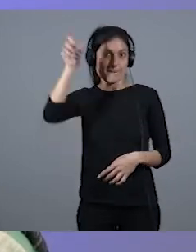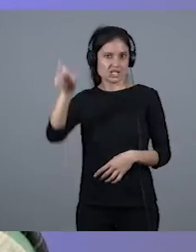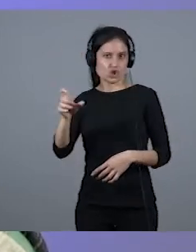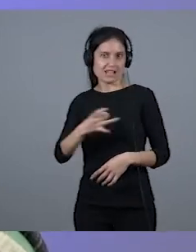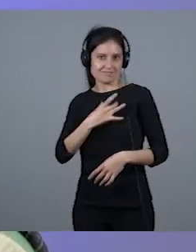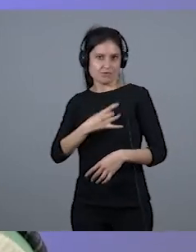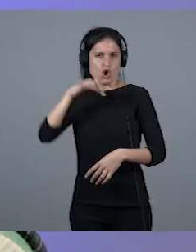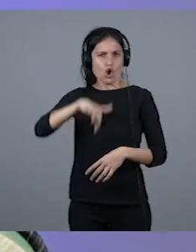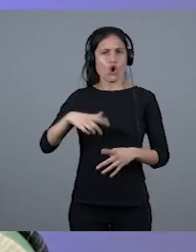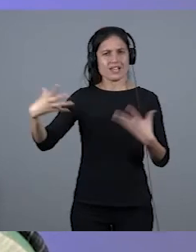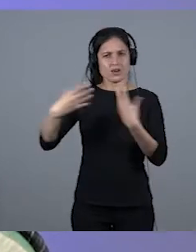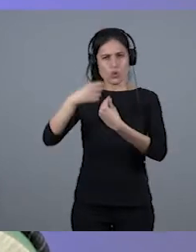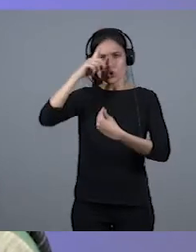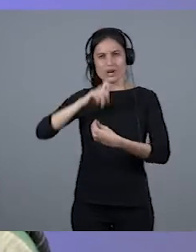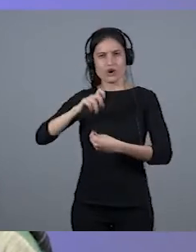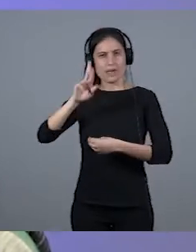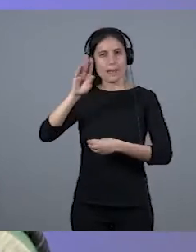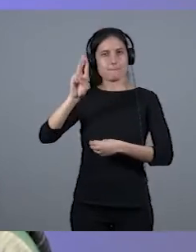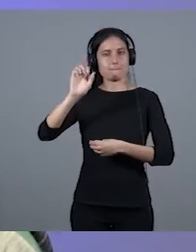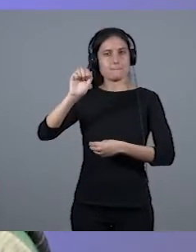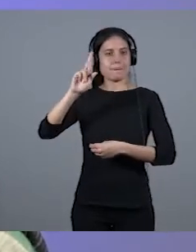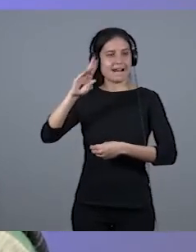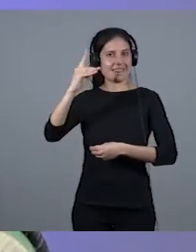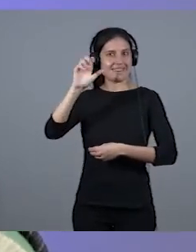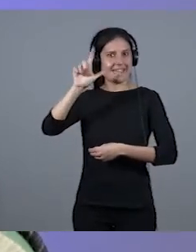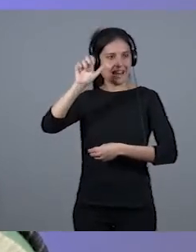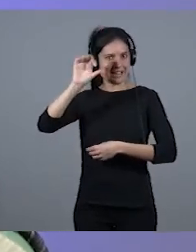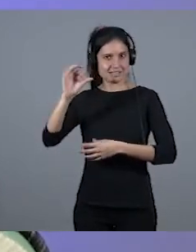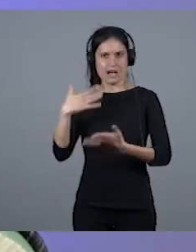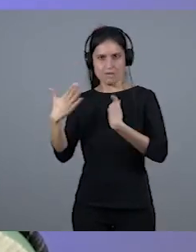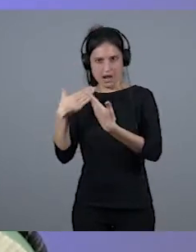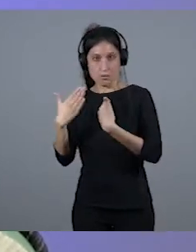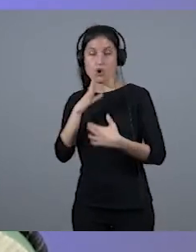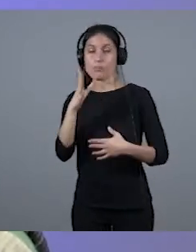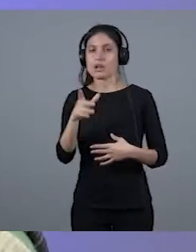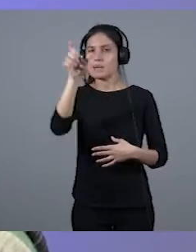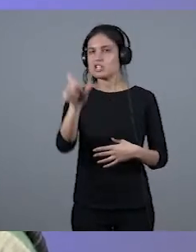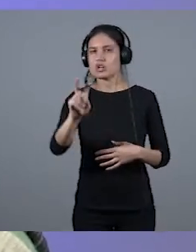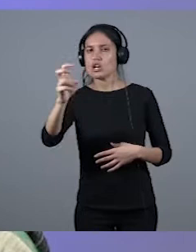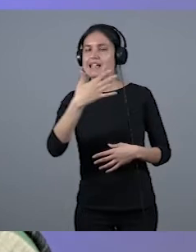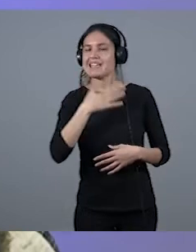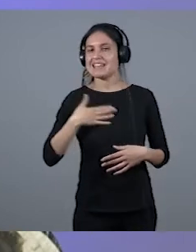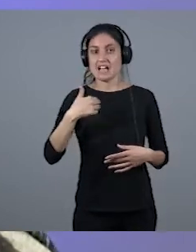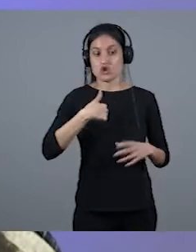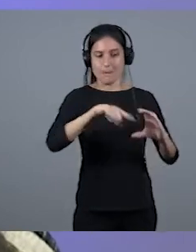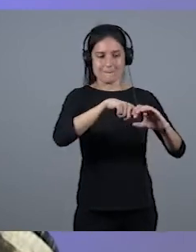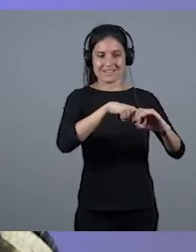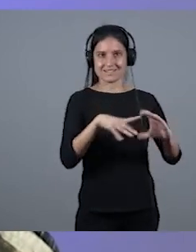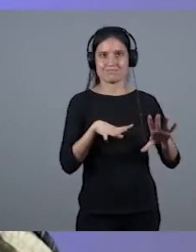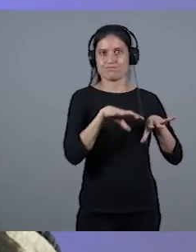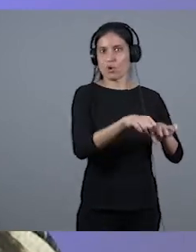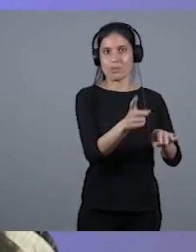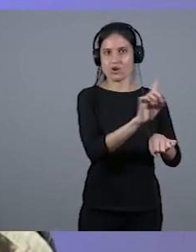director a mí de Radio Nacional de España en Canarias, pretendía que yo no fuera la persona que ocupara la plaza porque opinaba que yo era poco